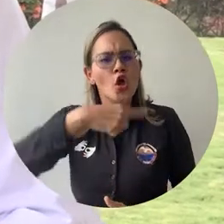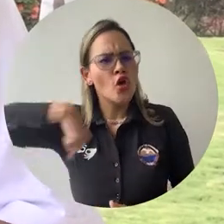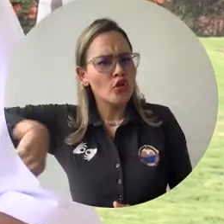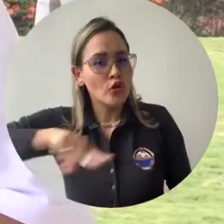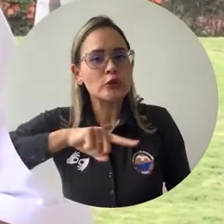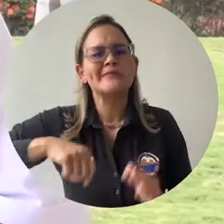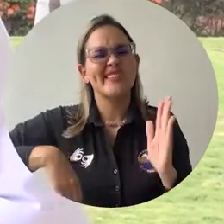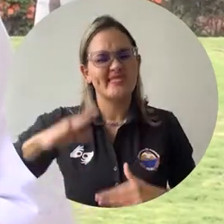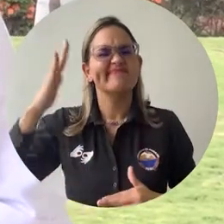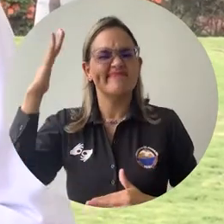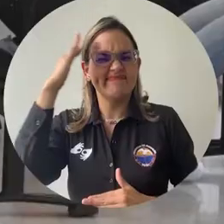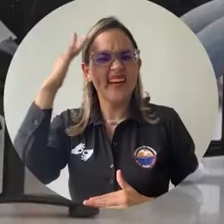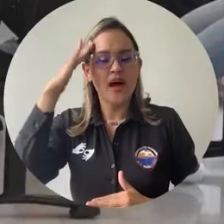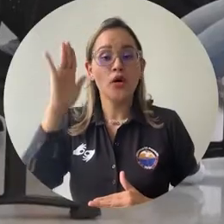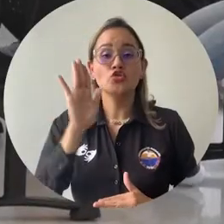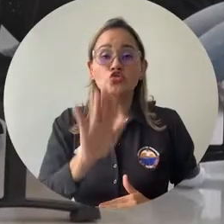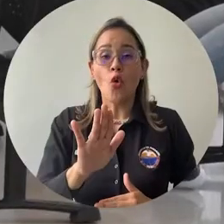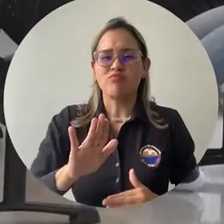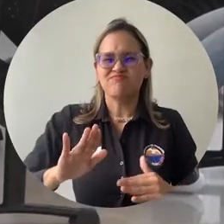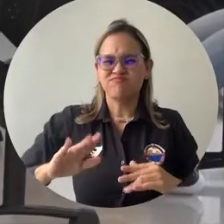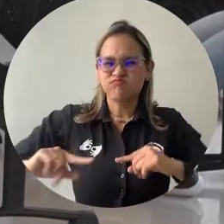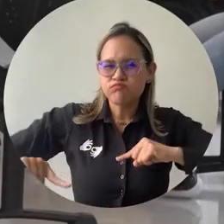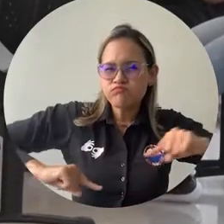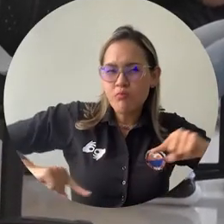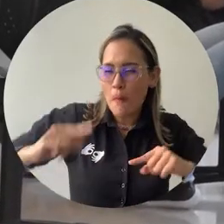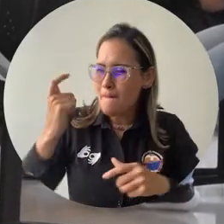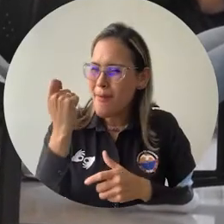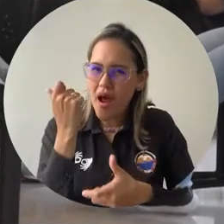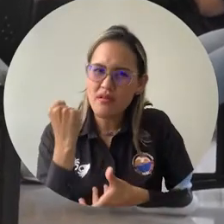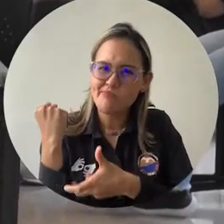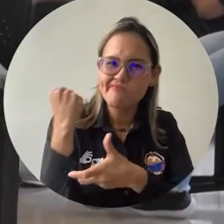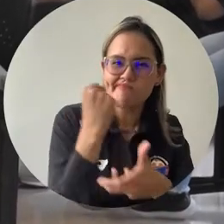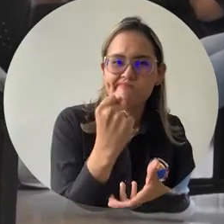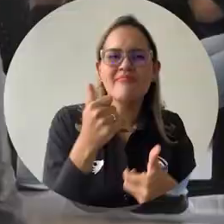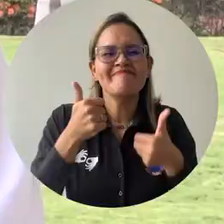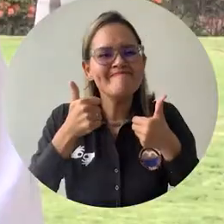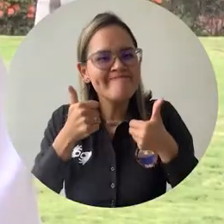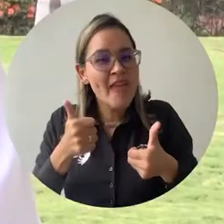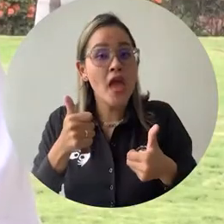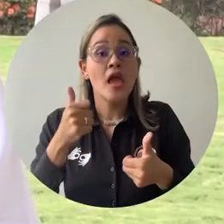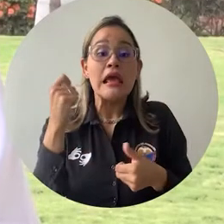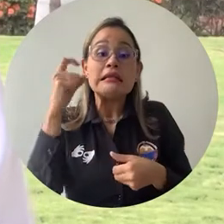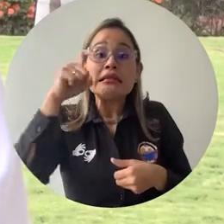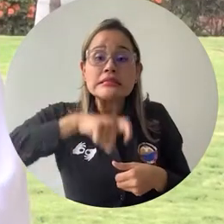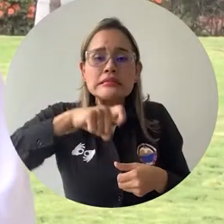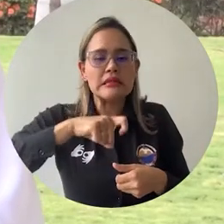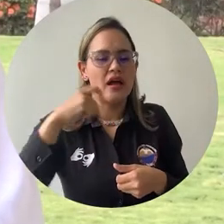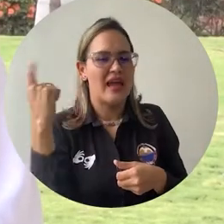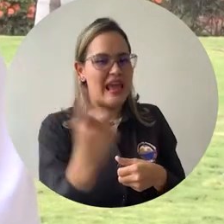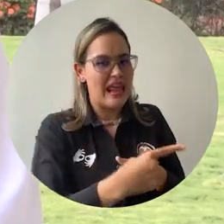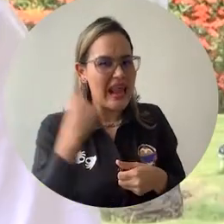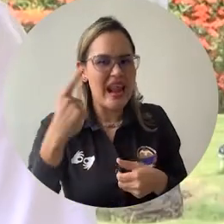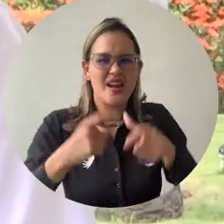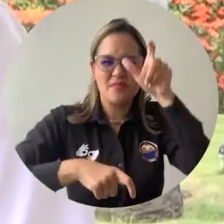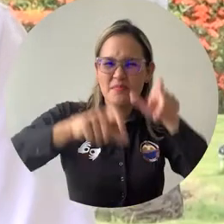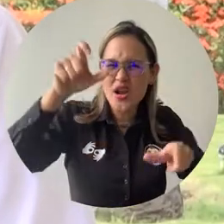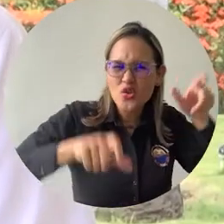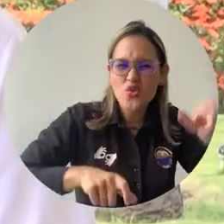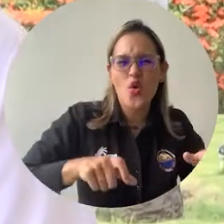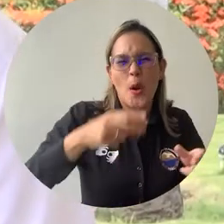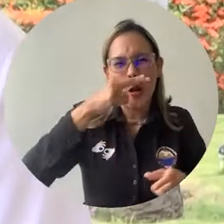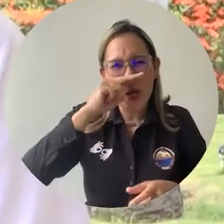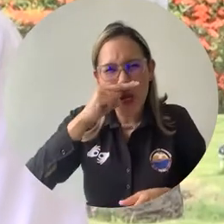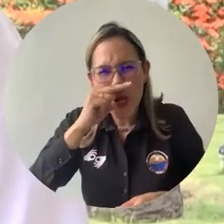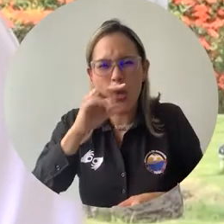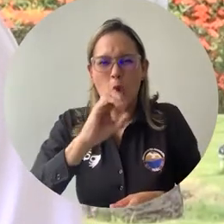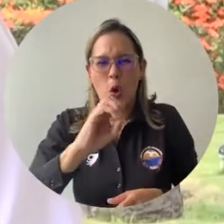fiscal participativo tiene que optimizarse, que llegue esa capacitación a los niños y niñas del Distrito de Santa Marta, que podamos llegar